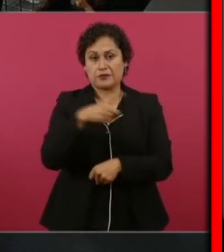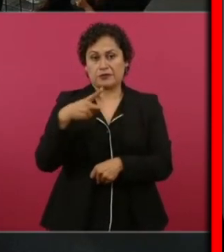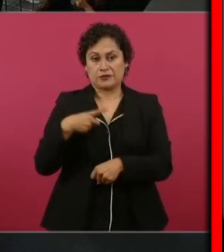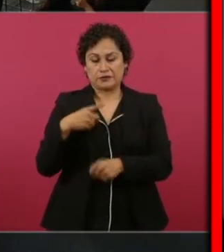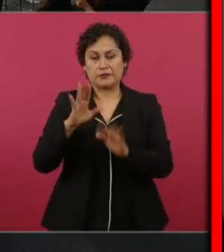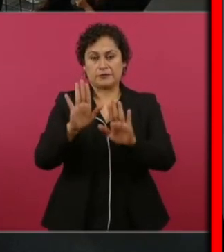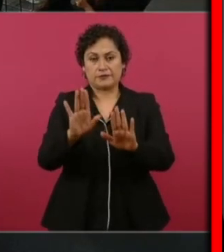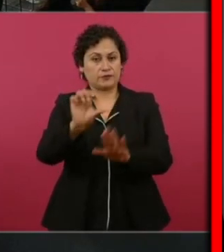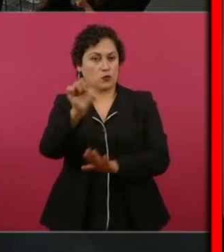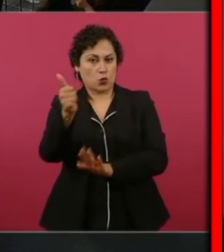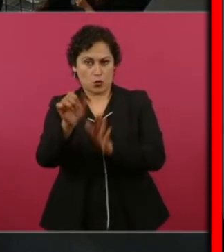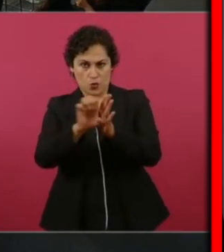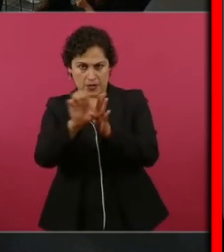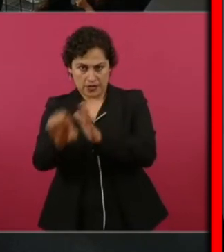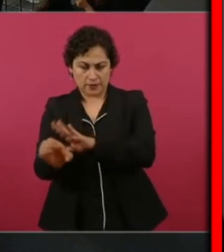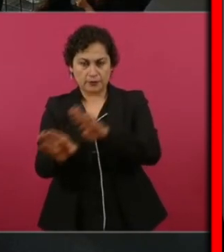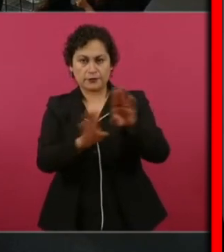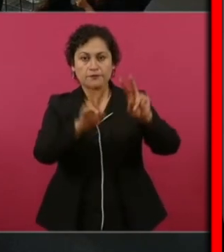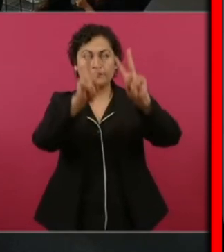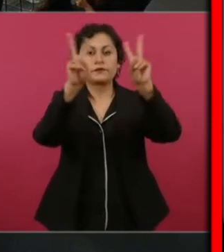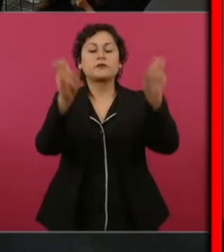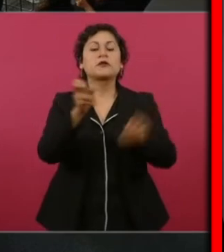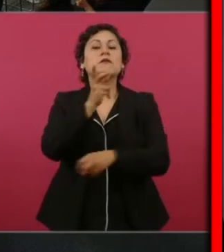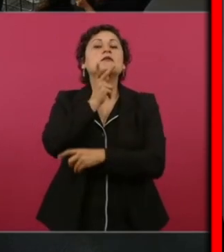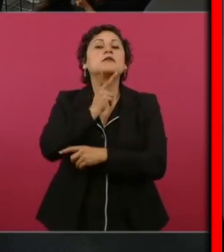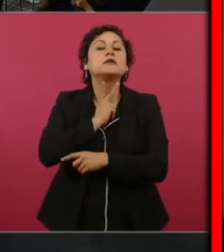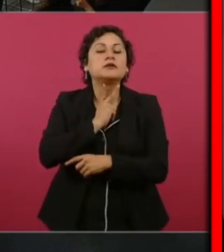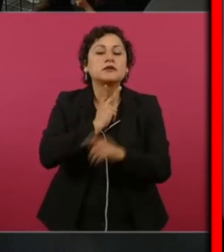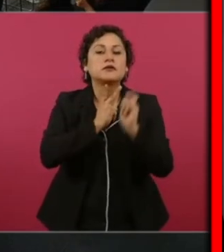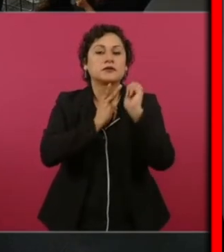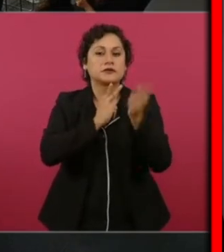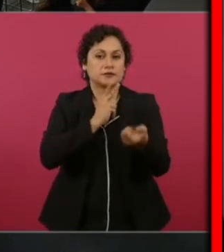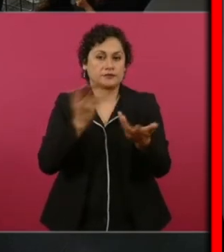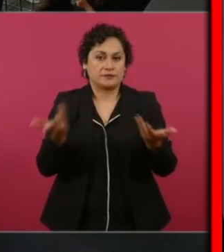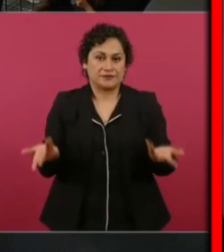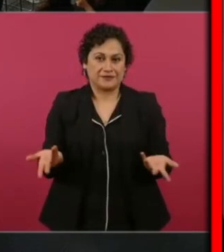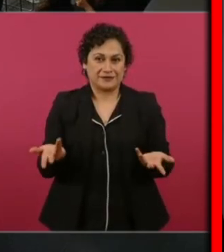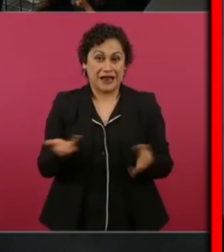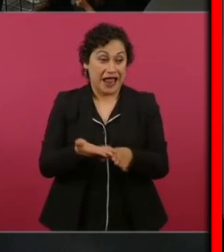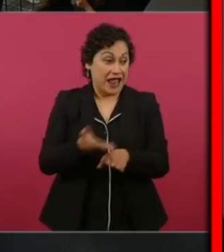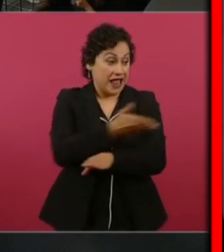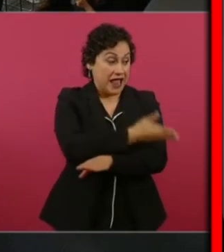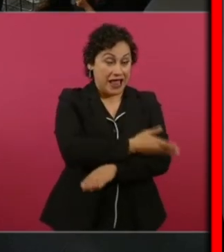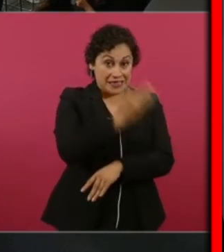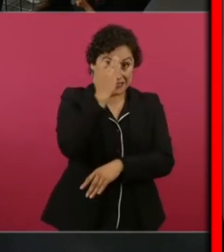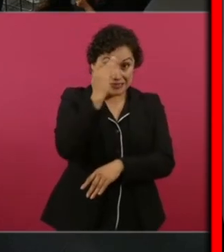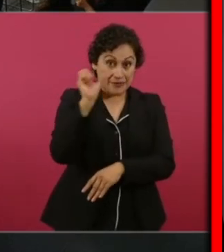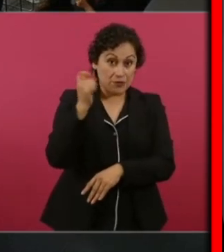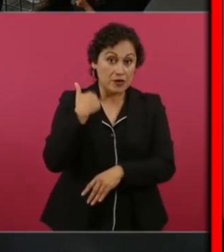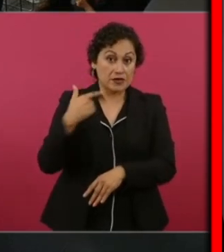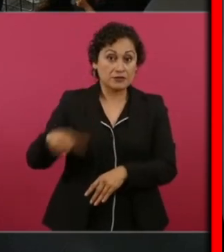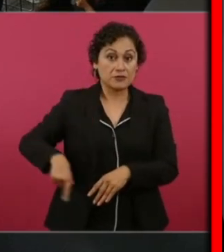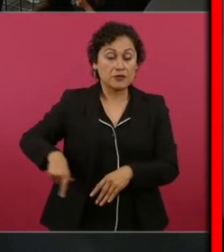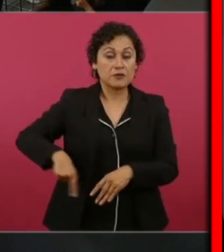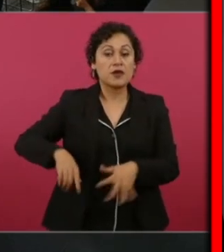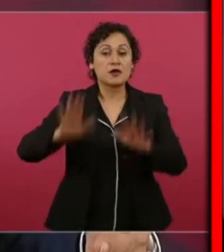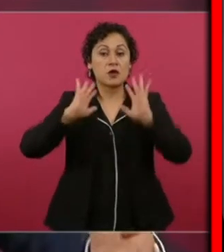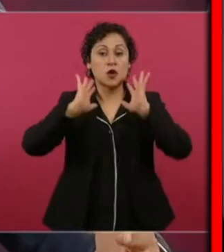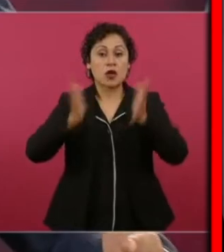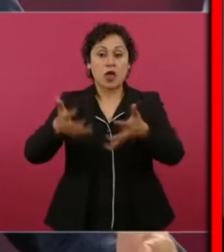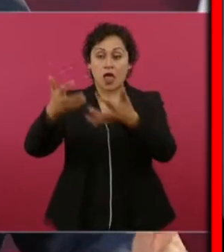petrolera ya habían vendido plantas estamos